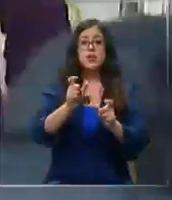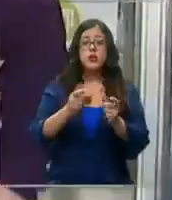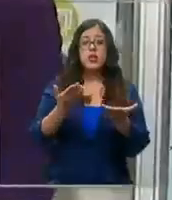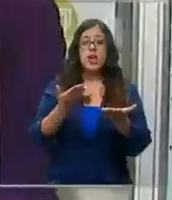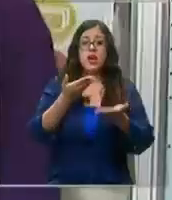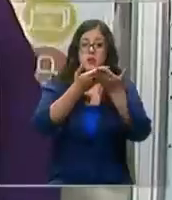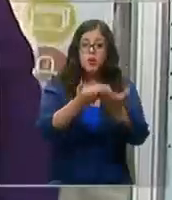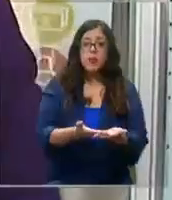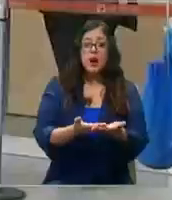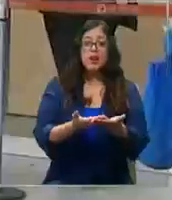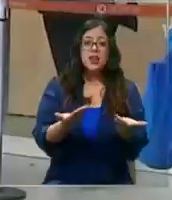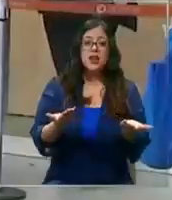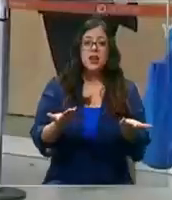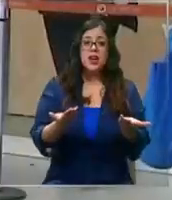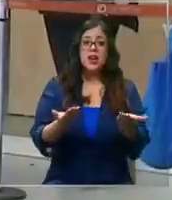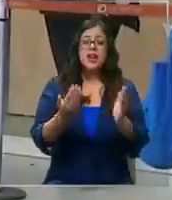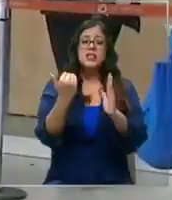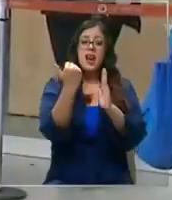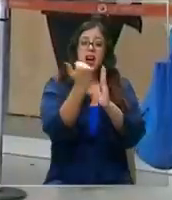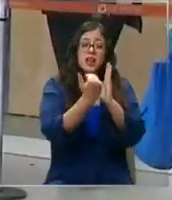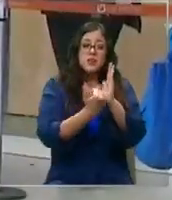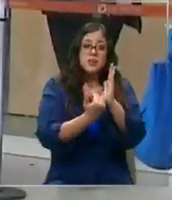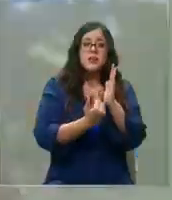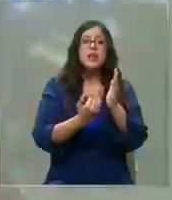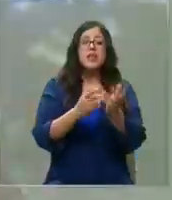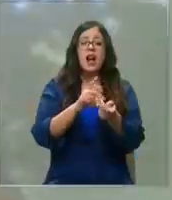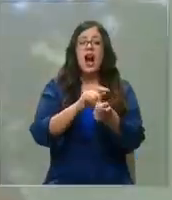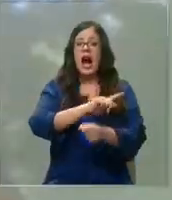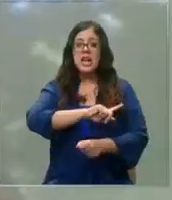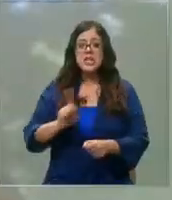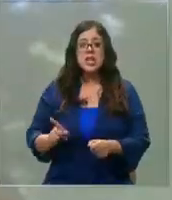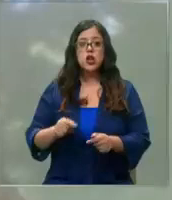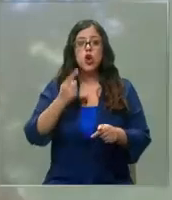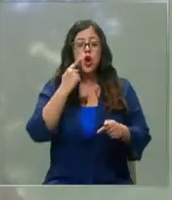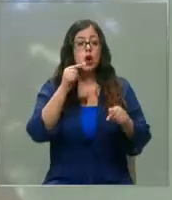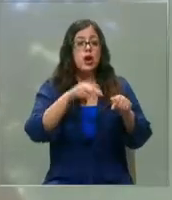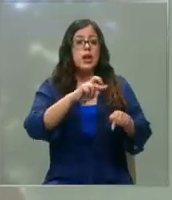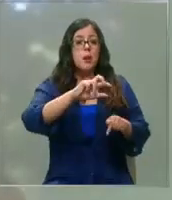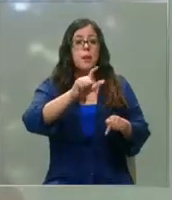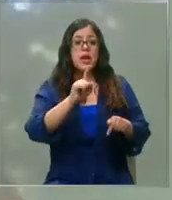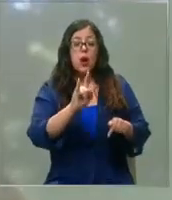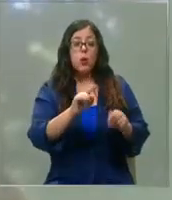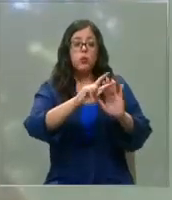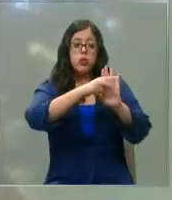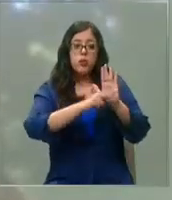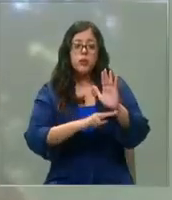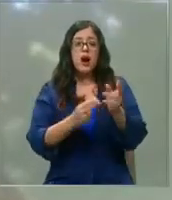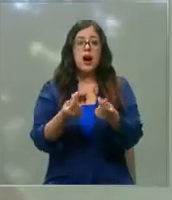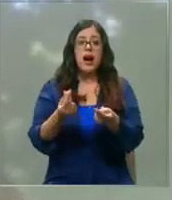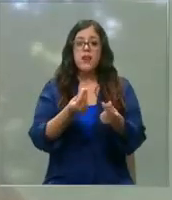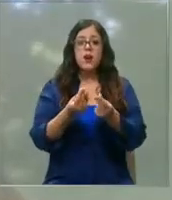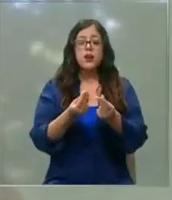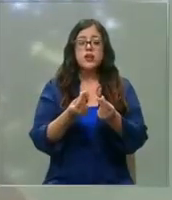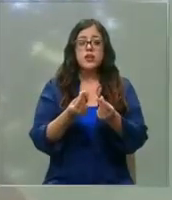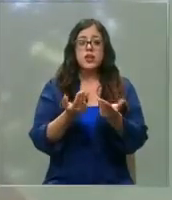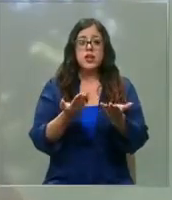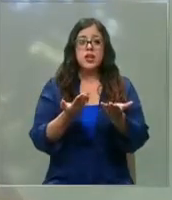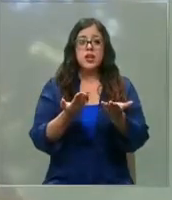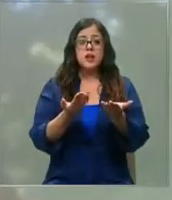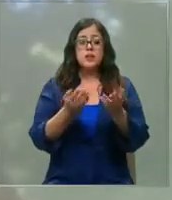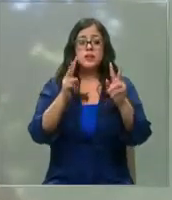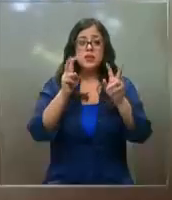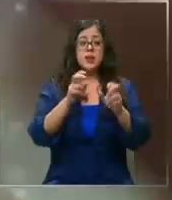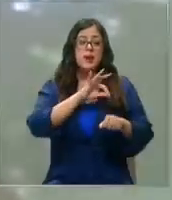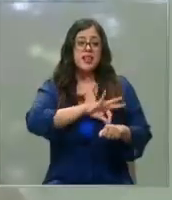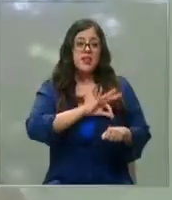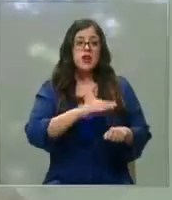medidas más inmediatas. Un reajuste que lleve la pensión garantizada universal al monto de la línea de pobreza individual de la EBG